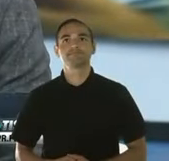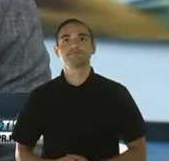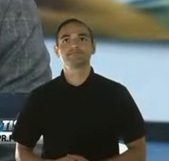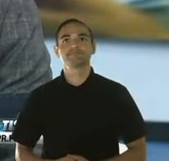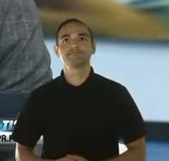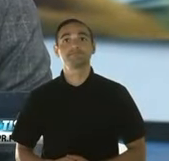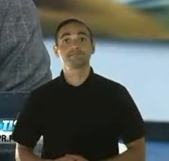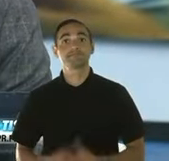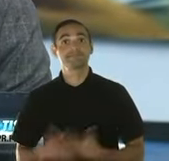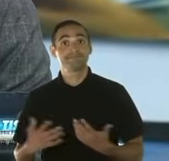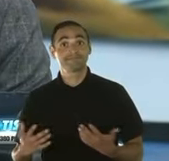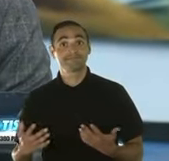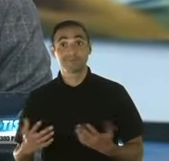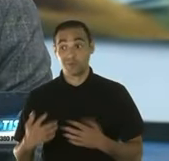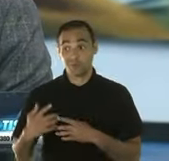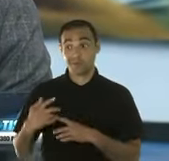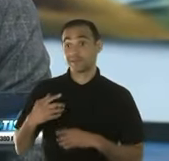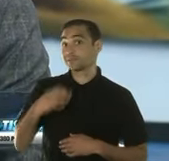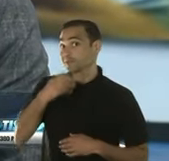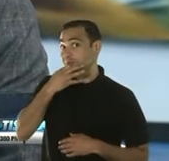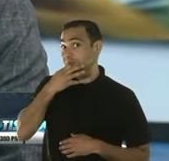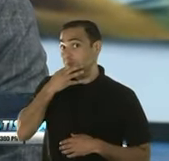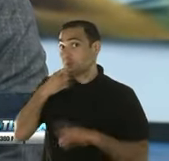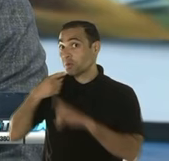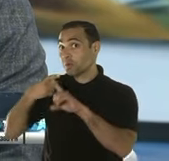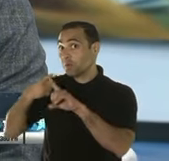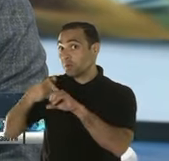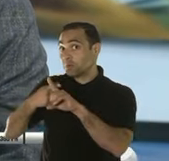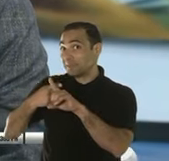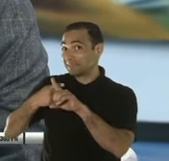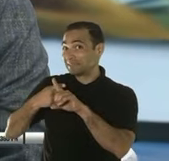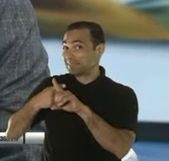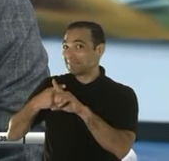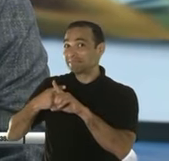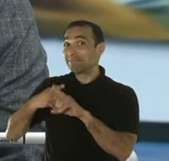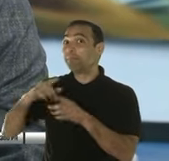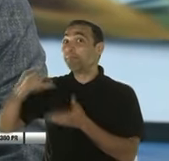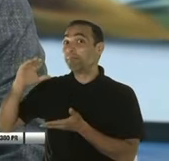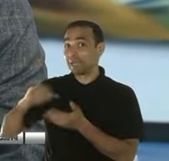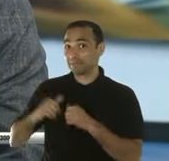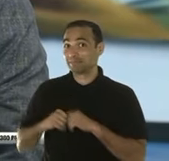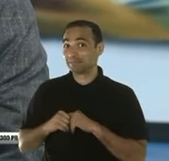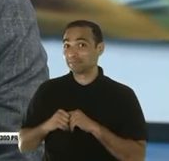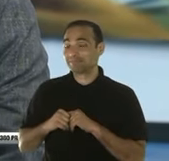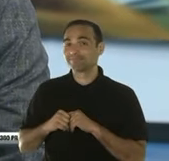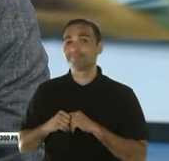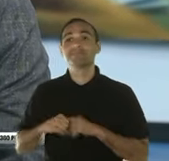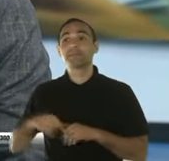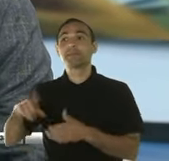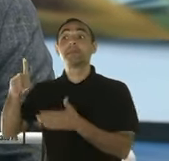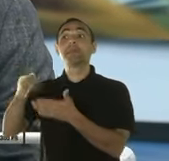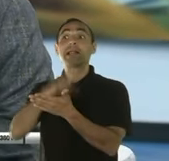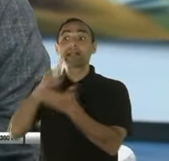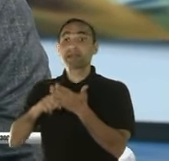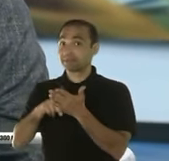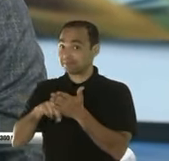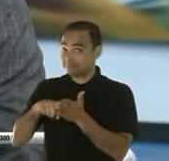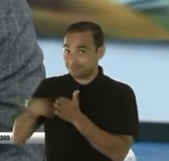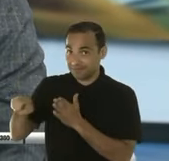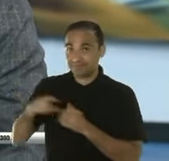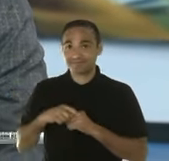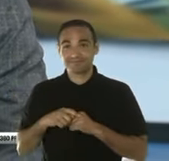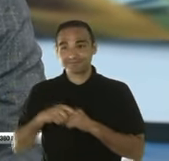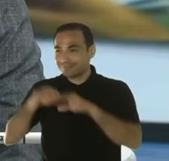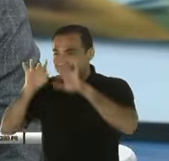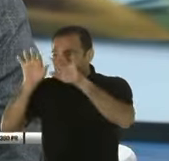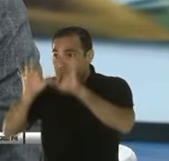Y queda menos de un mes para la fecha límite para la erradicación de las planillas de contribución sobre ingresos y como cada lunes hoy nos